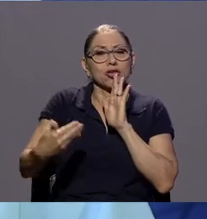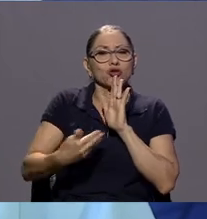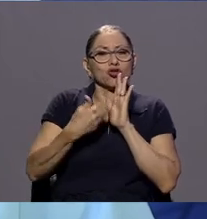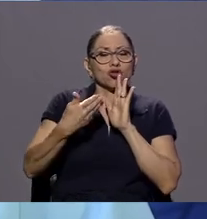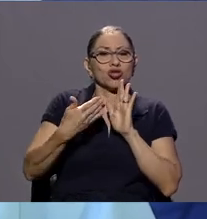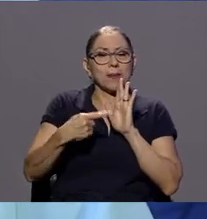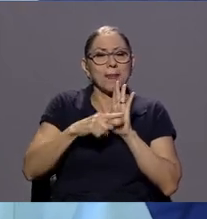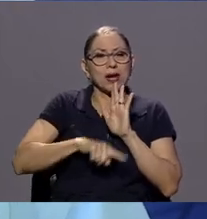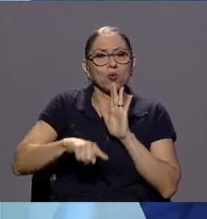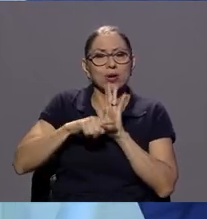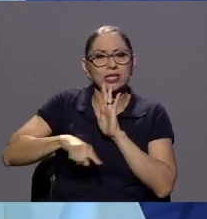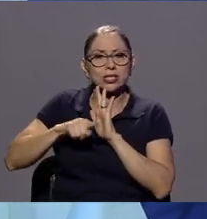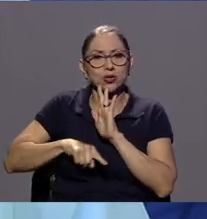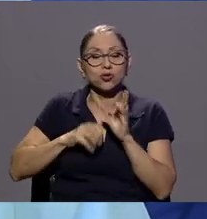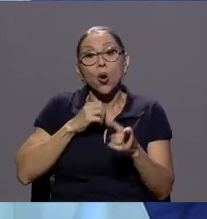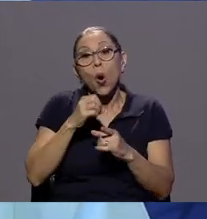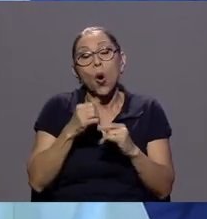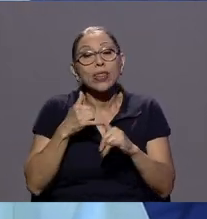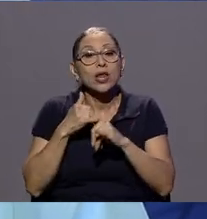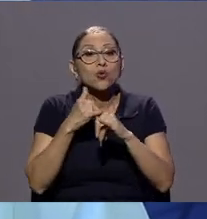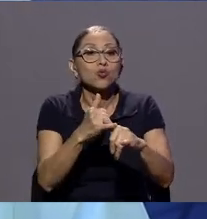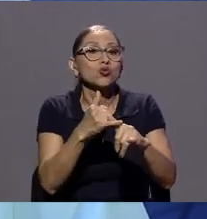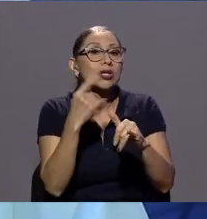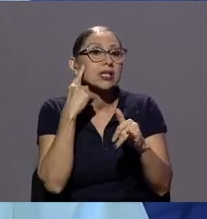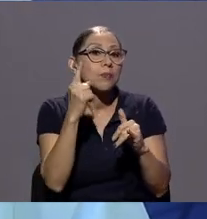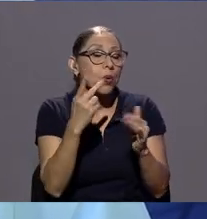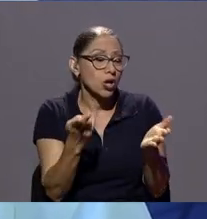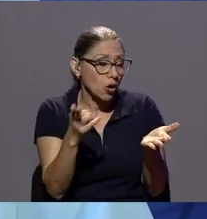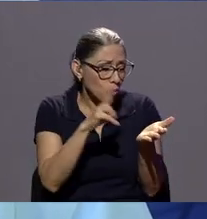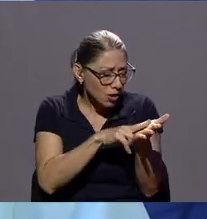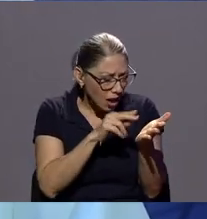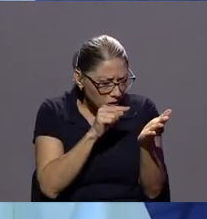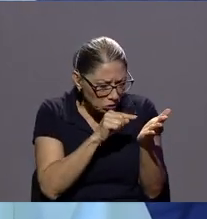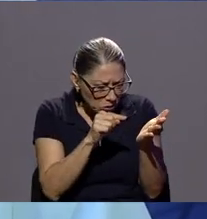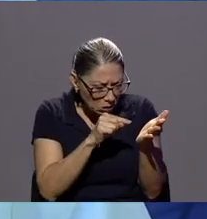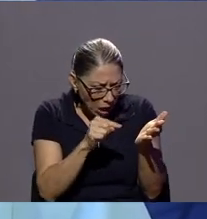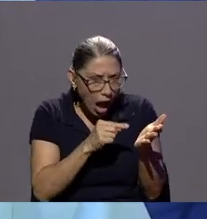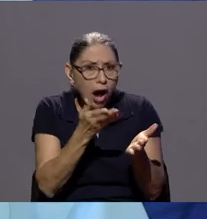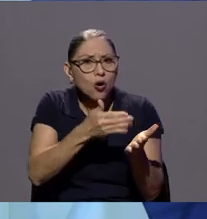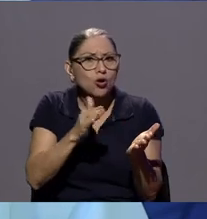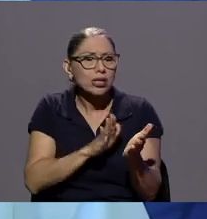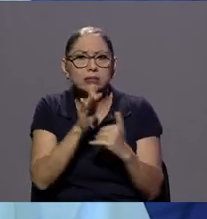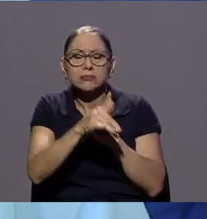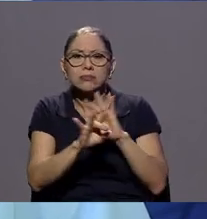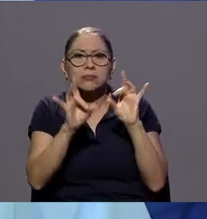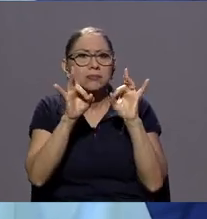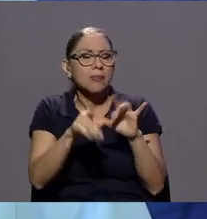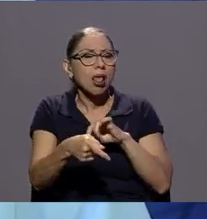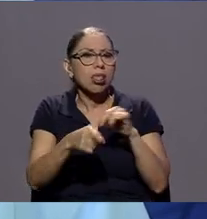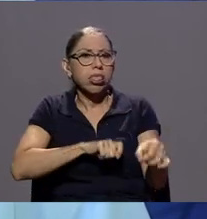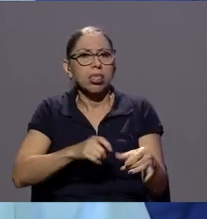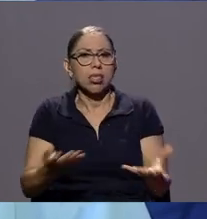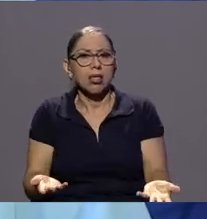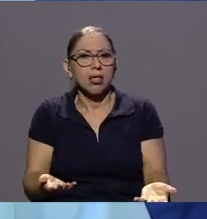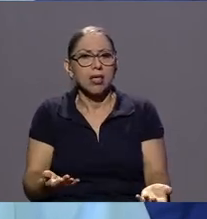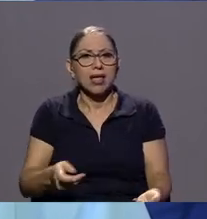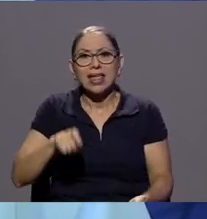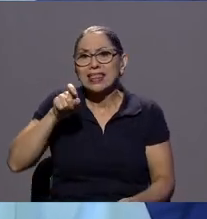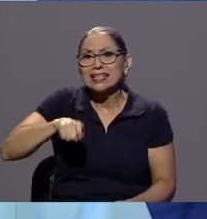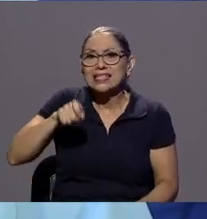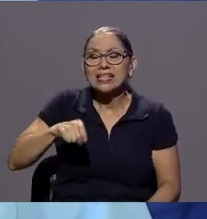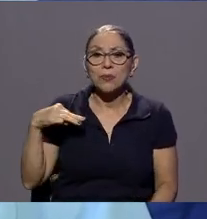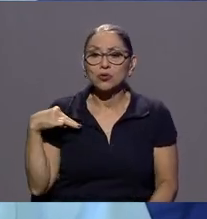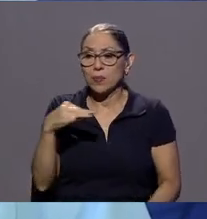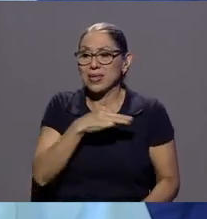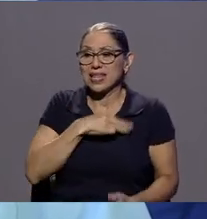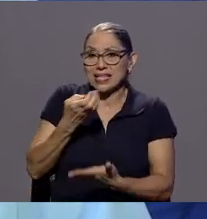o denuncias por cláusulas abusivas en contratos de adhesión necesitamos que de una vez por todas la ministra de economía cumpla con